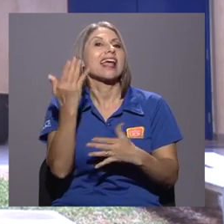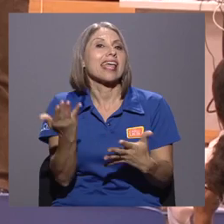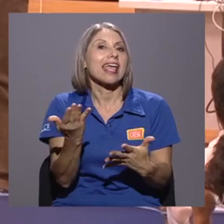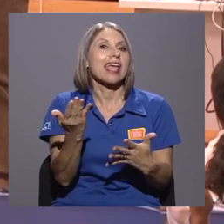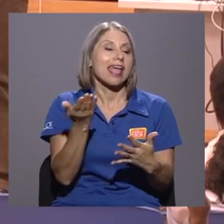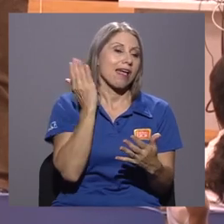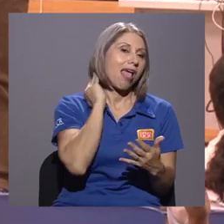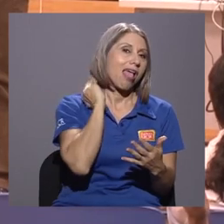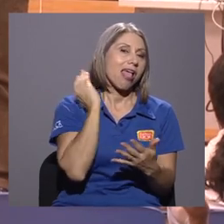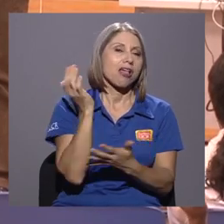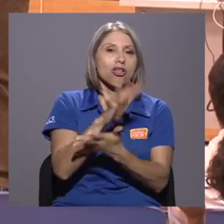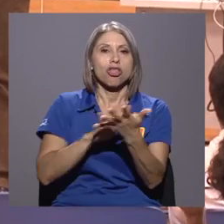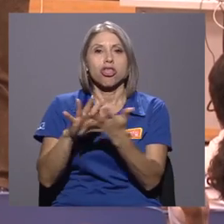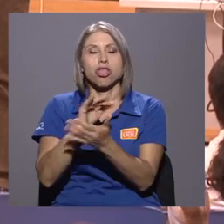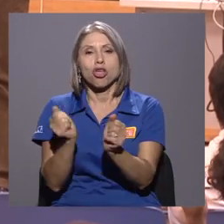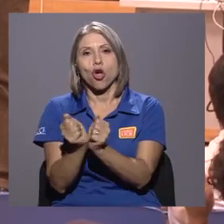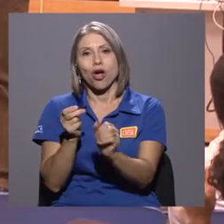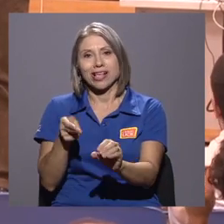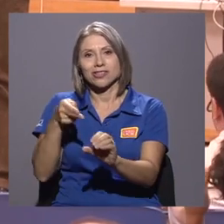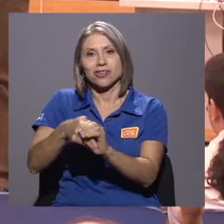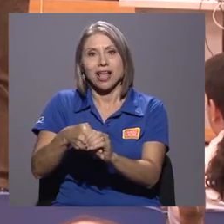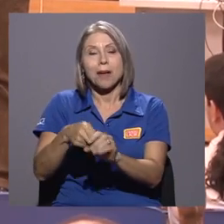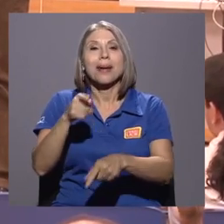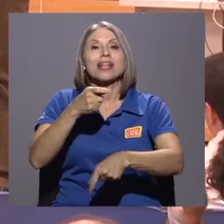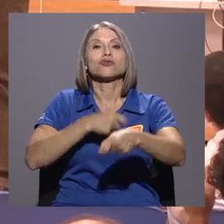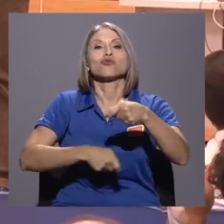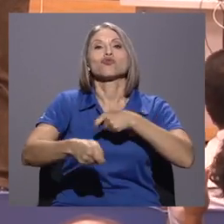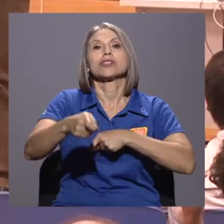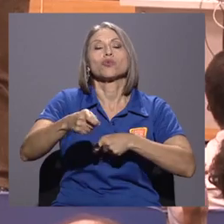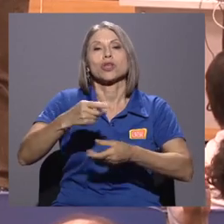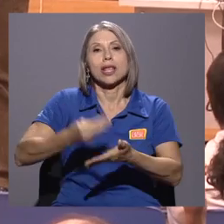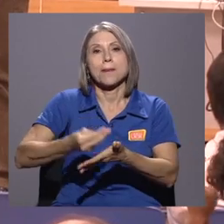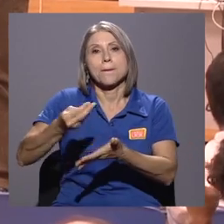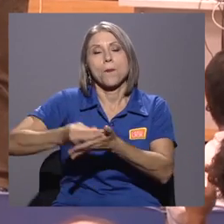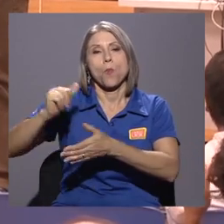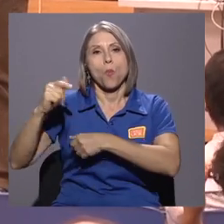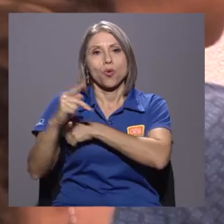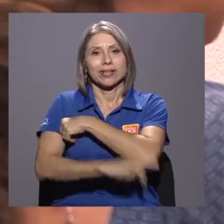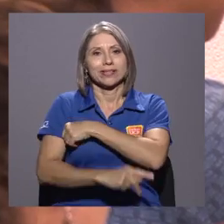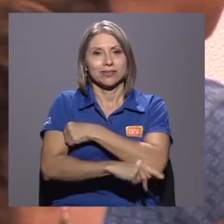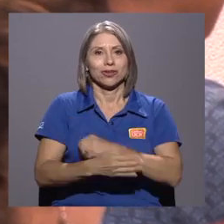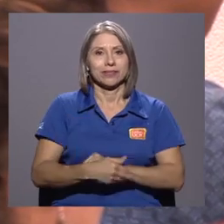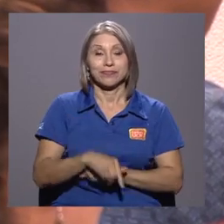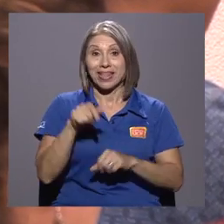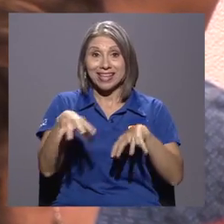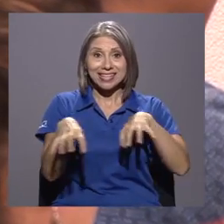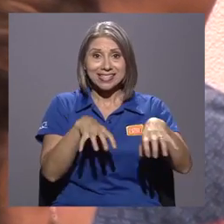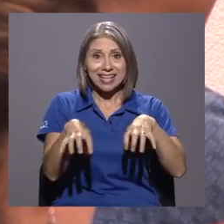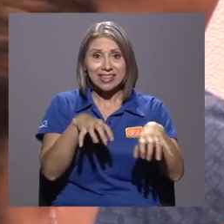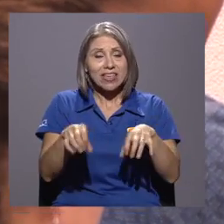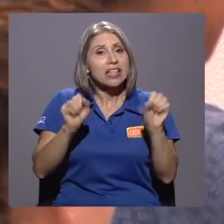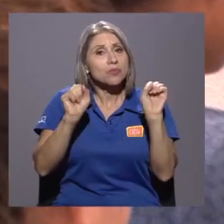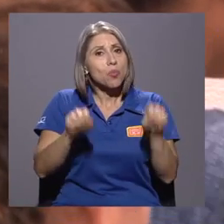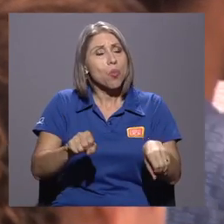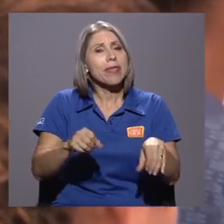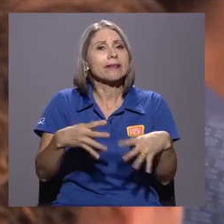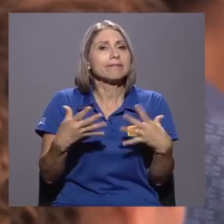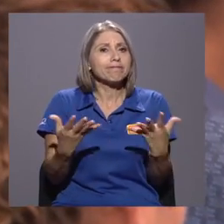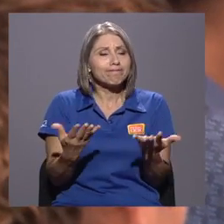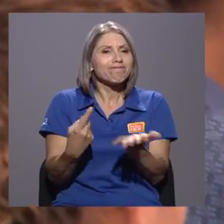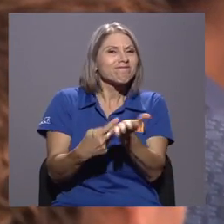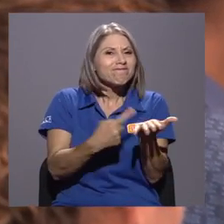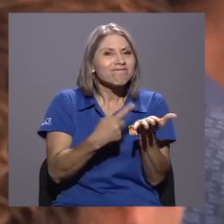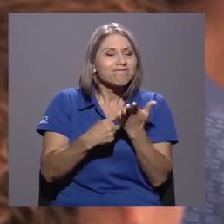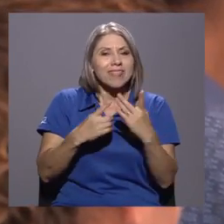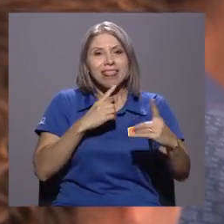las gasolinas, porque es una manera de sustituir importaciones. Estas actividades permiten generar espacios de discusión y